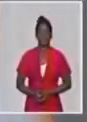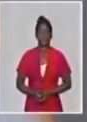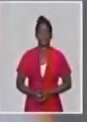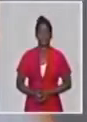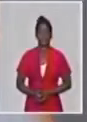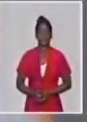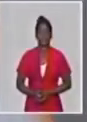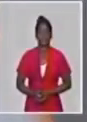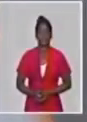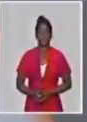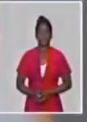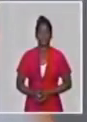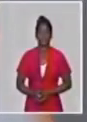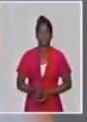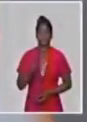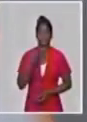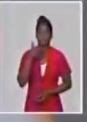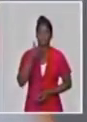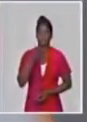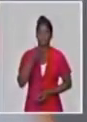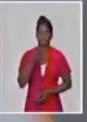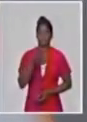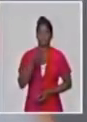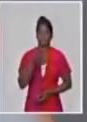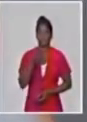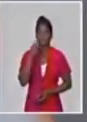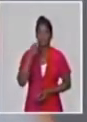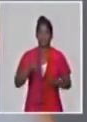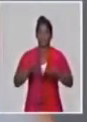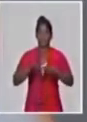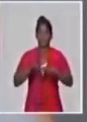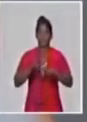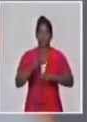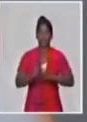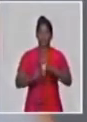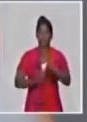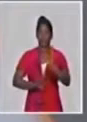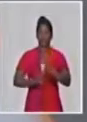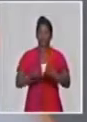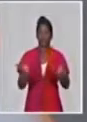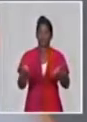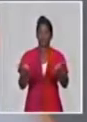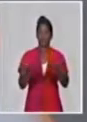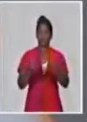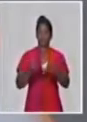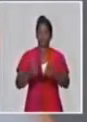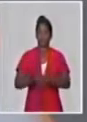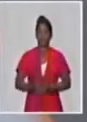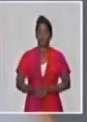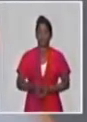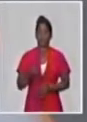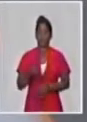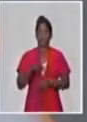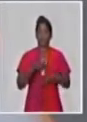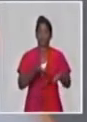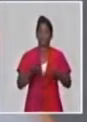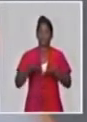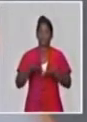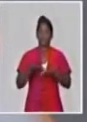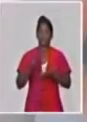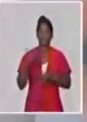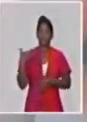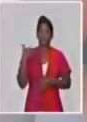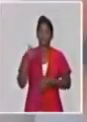Bueno, buena introducción para poder hablar entonces ahora en este programa con Hidalmi Martínez Perra, directora de la Unión de Empresas de Comercio y